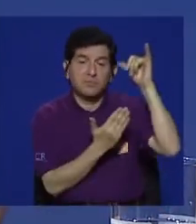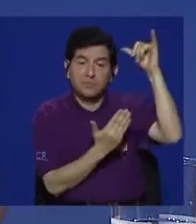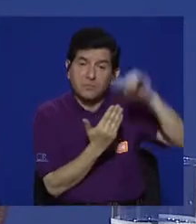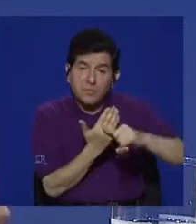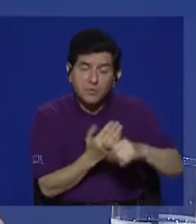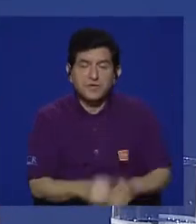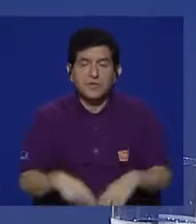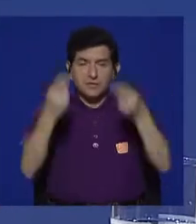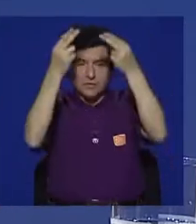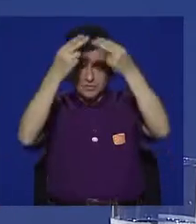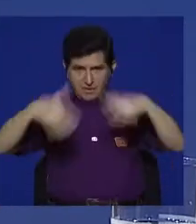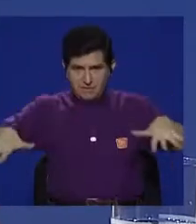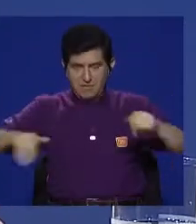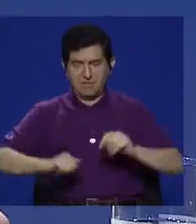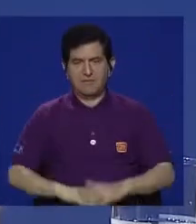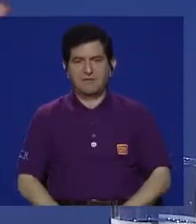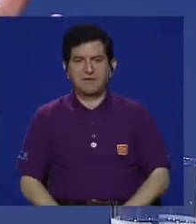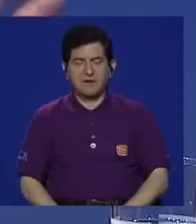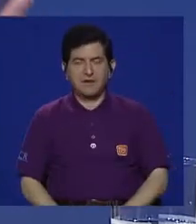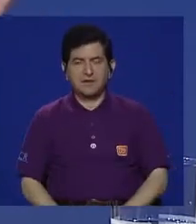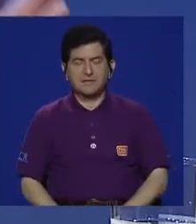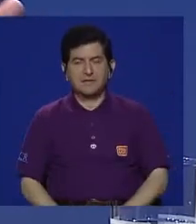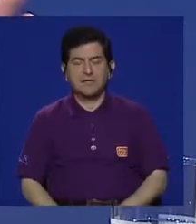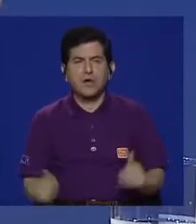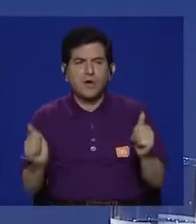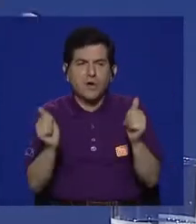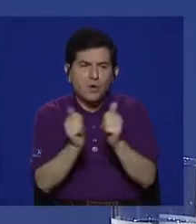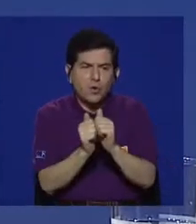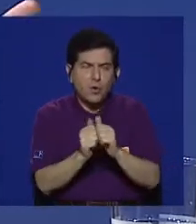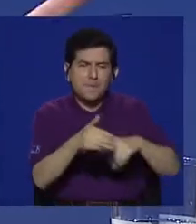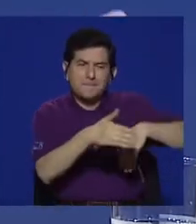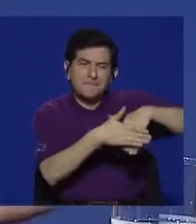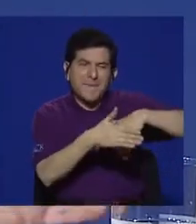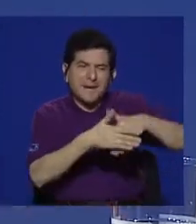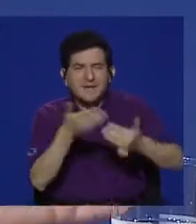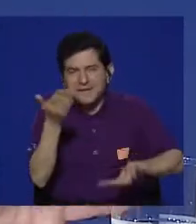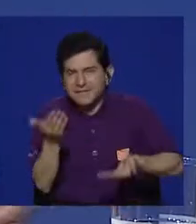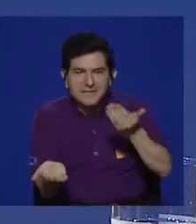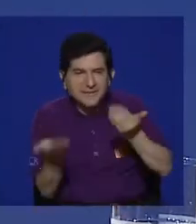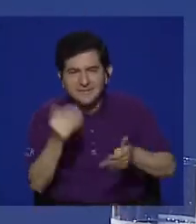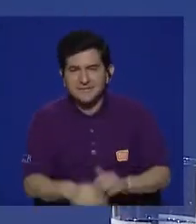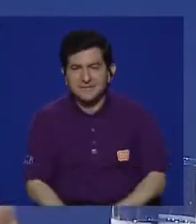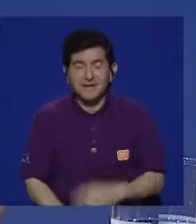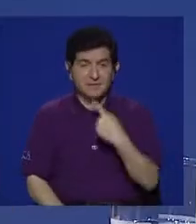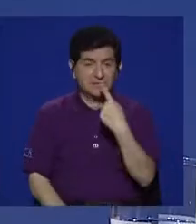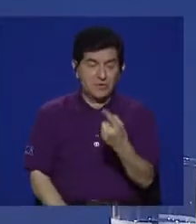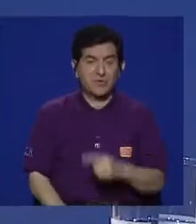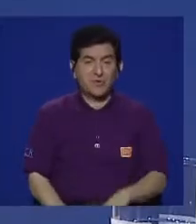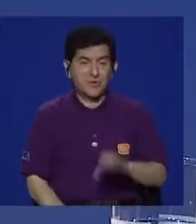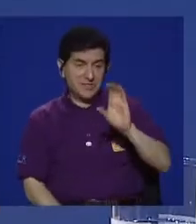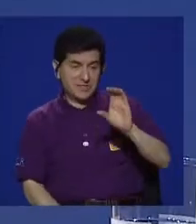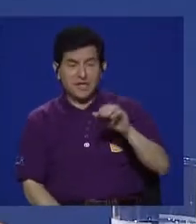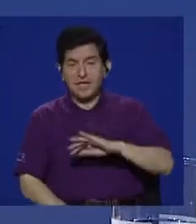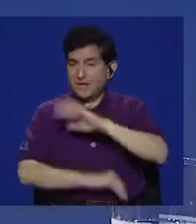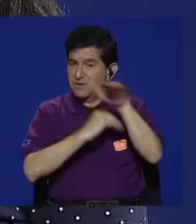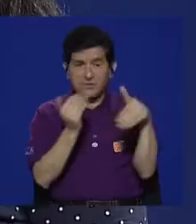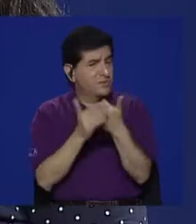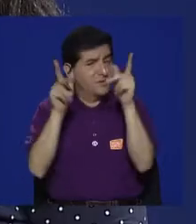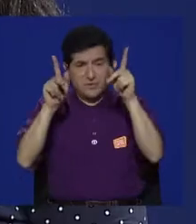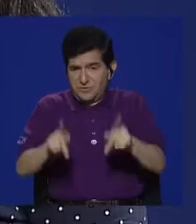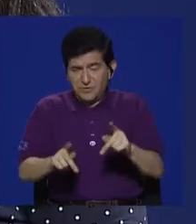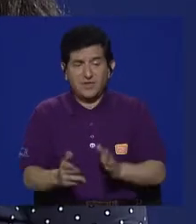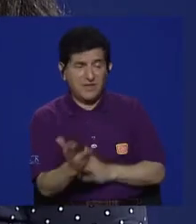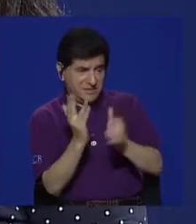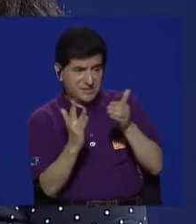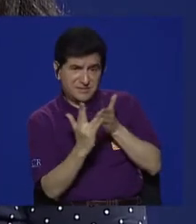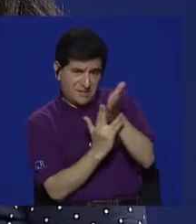de proyectos en línea con el agravante, bueno, o el obstáculo más bien de que, como dice Catalina, no todo